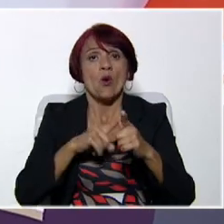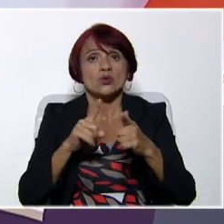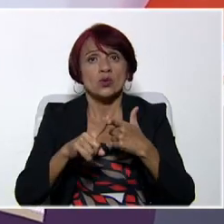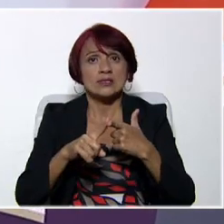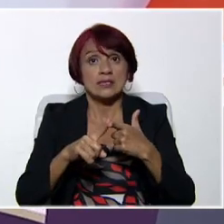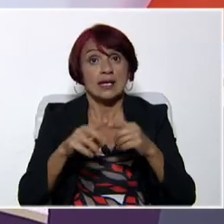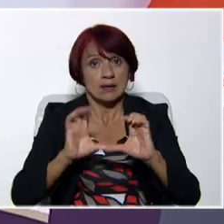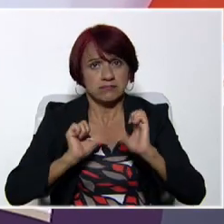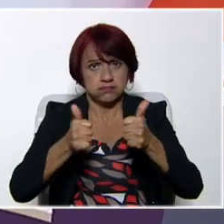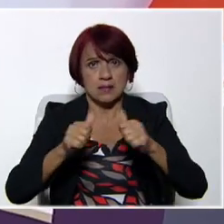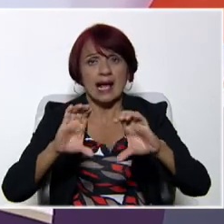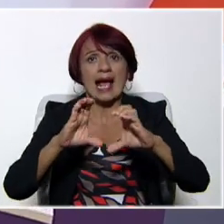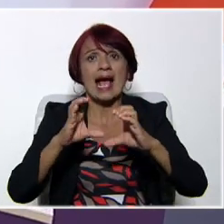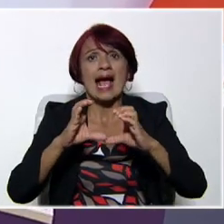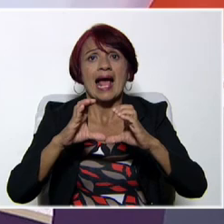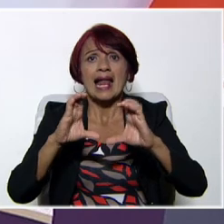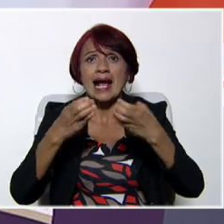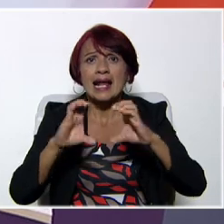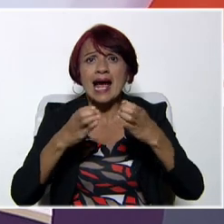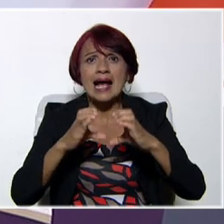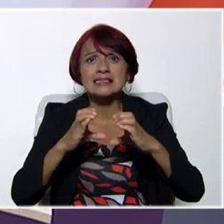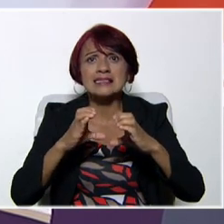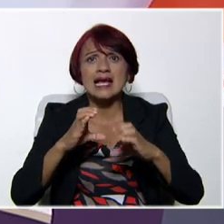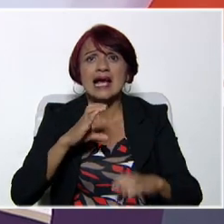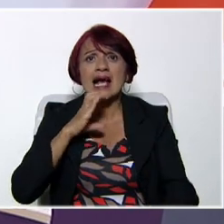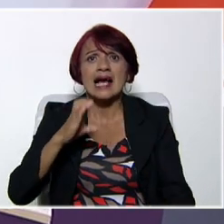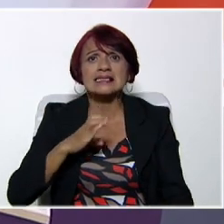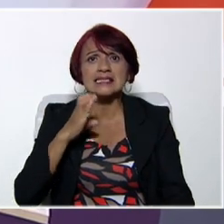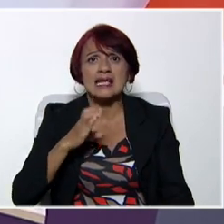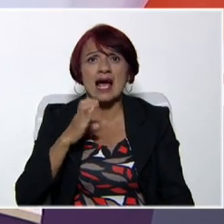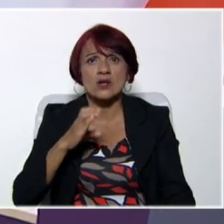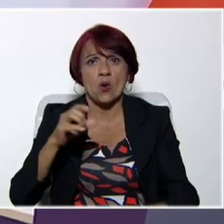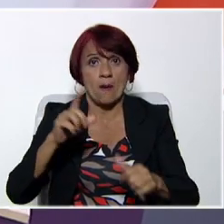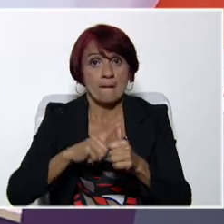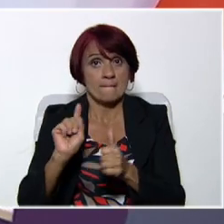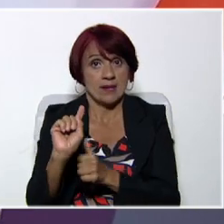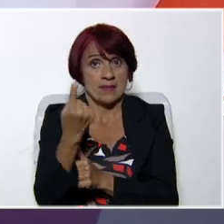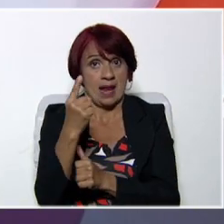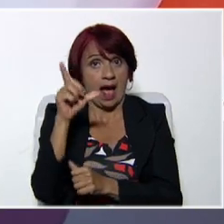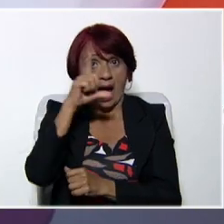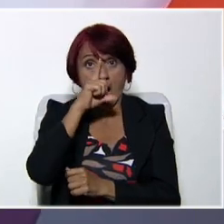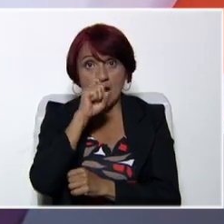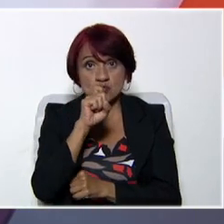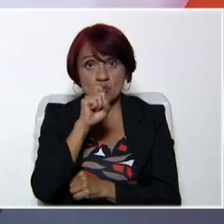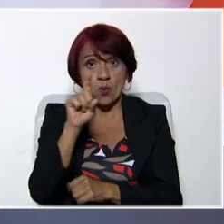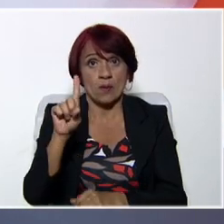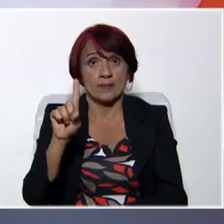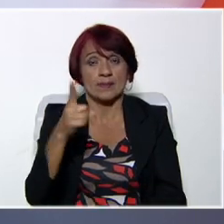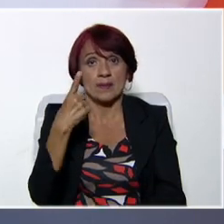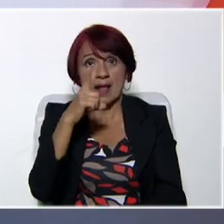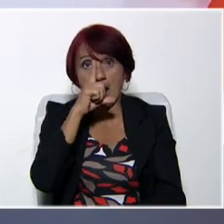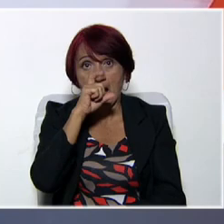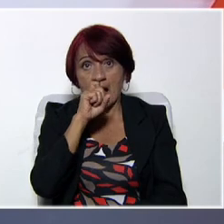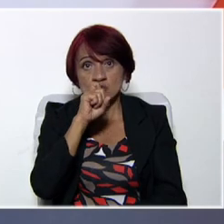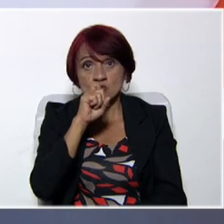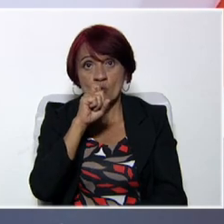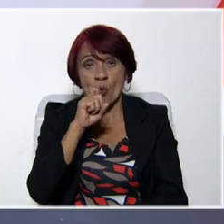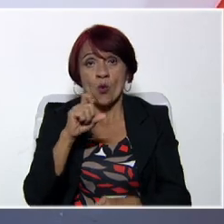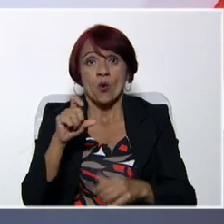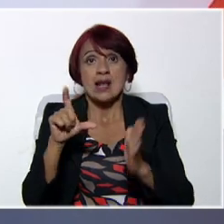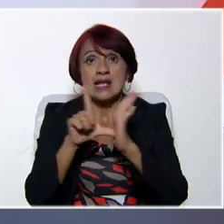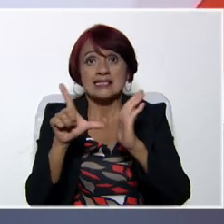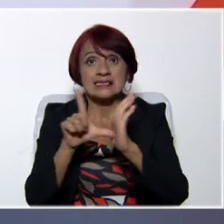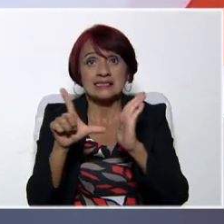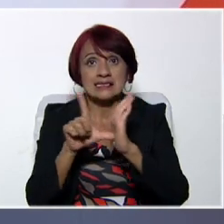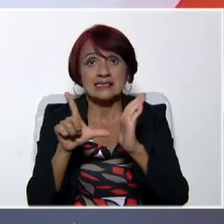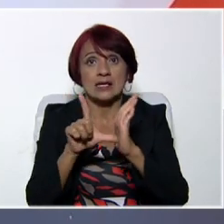comencemos con nuestra clase de castellano para el día de hoy en primer año. Para primer año vamos a ver lo que son o